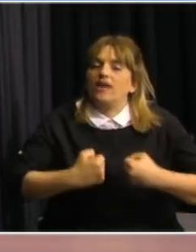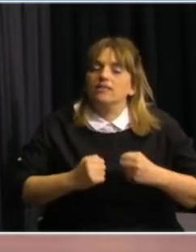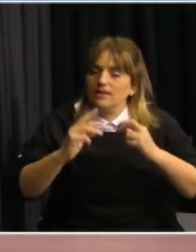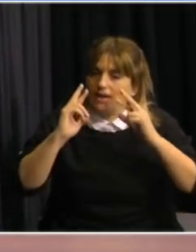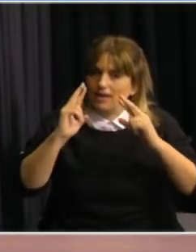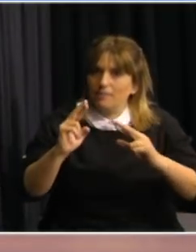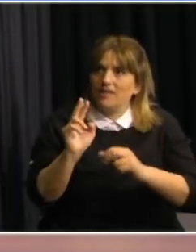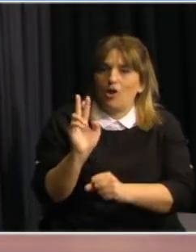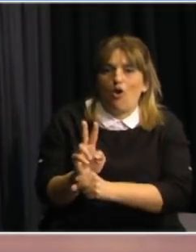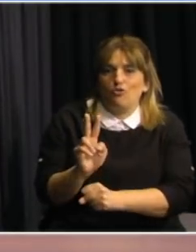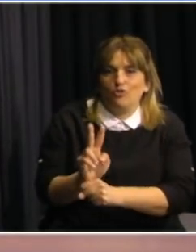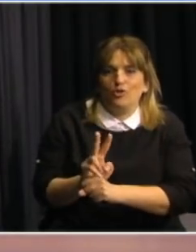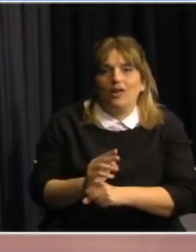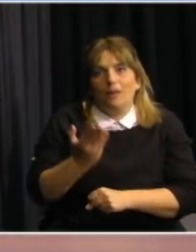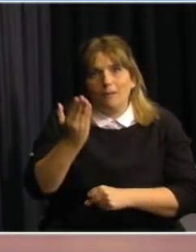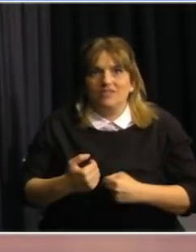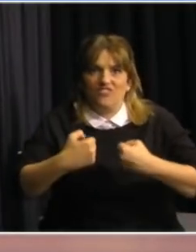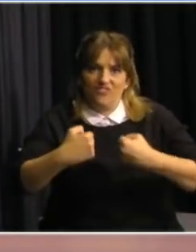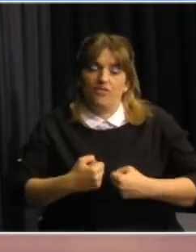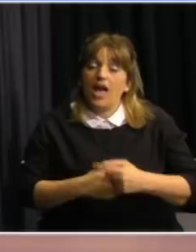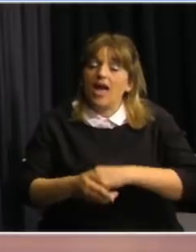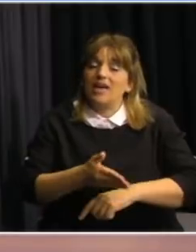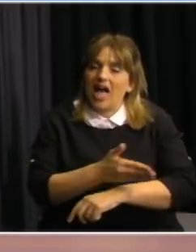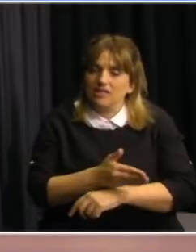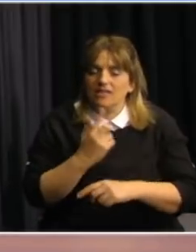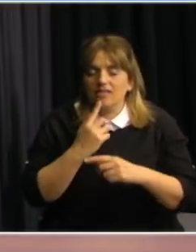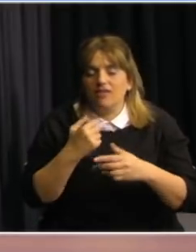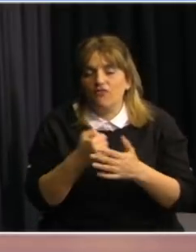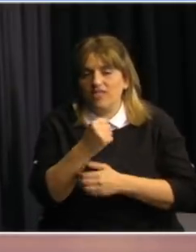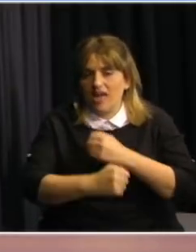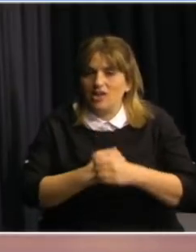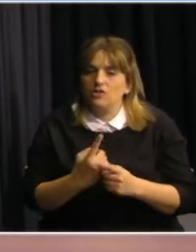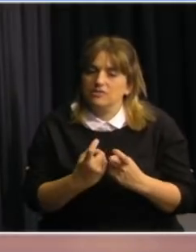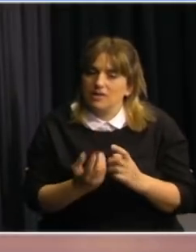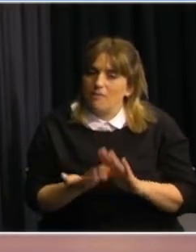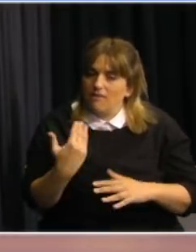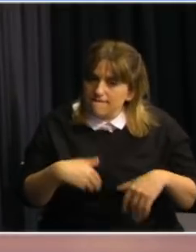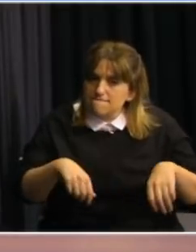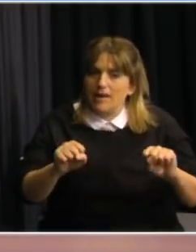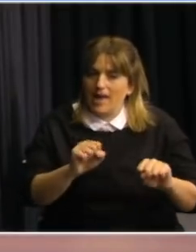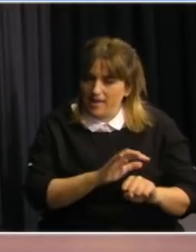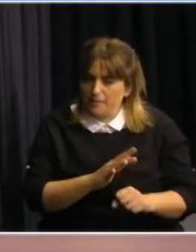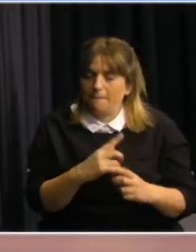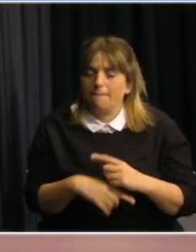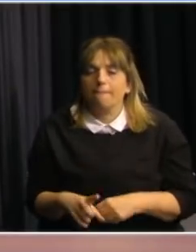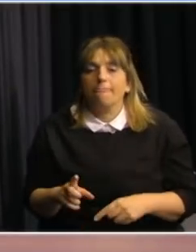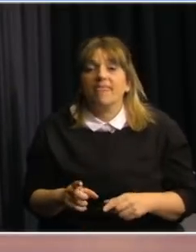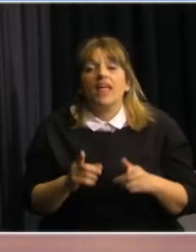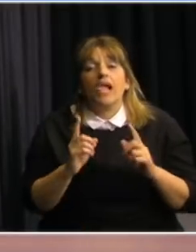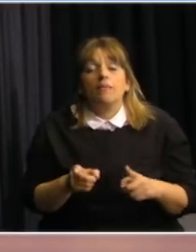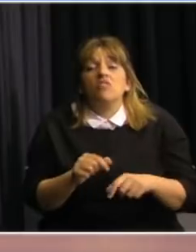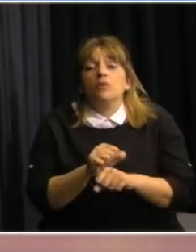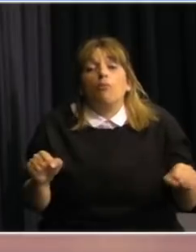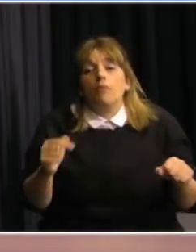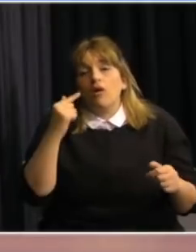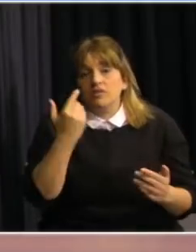temas que están arriba de la mesa para reforzar antes de fin de año y para lograr una capacidad más holgada de control. Y nos podríamos